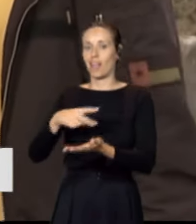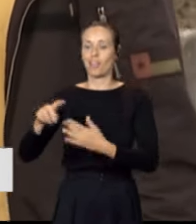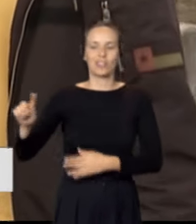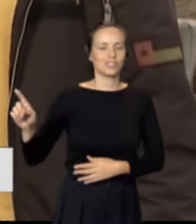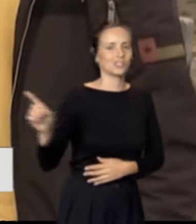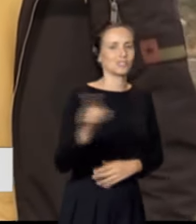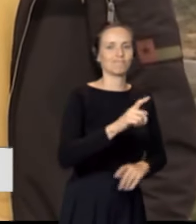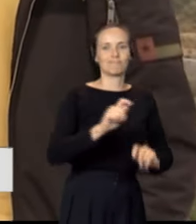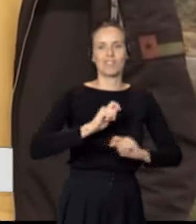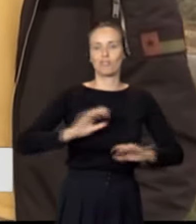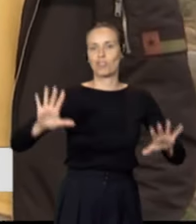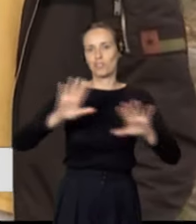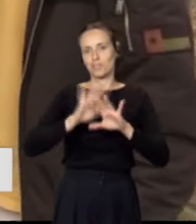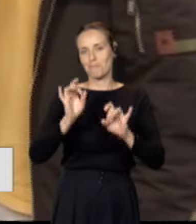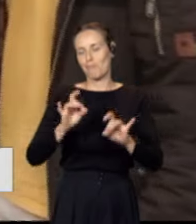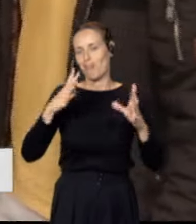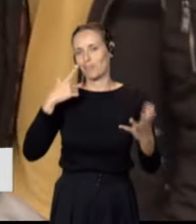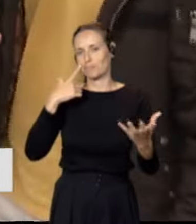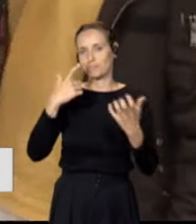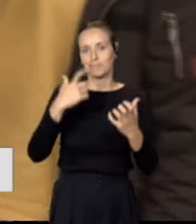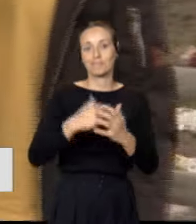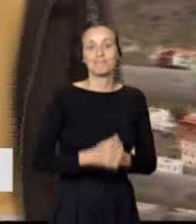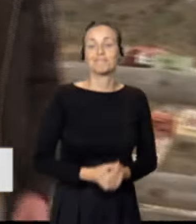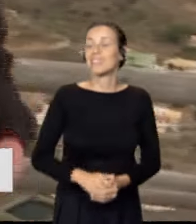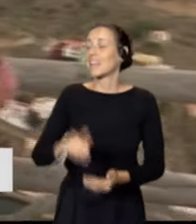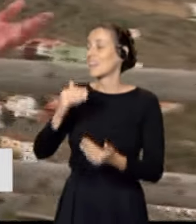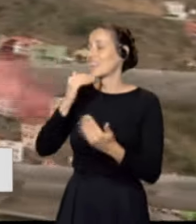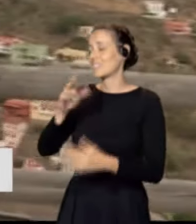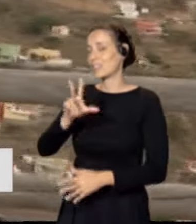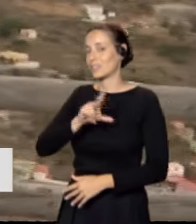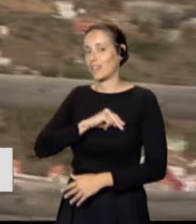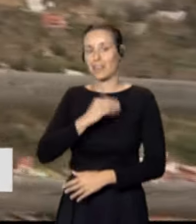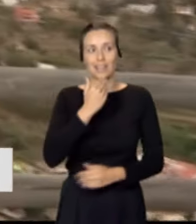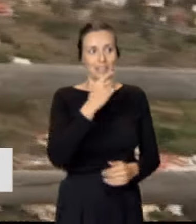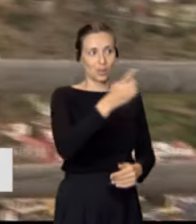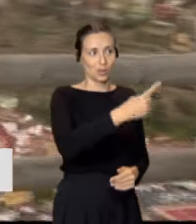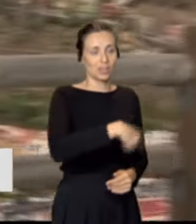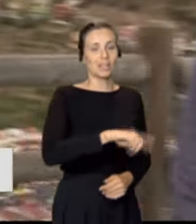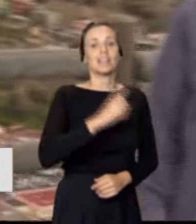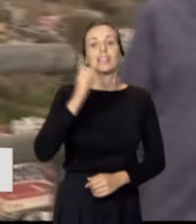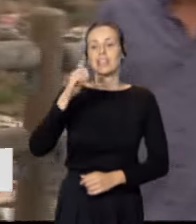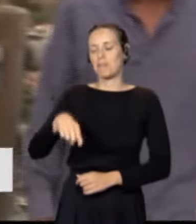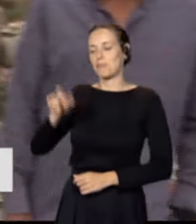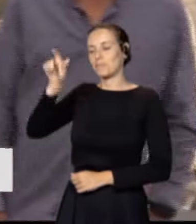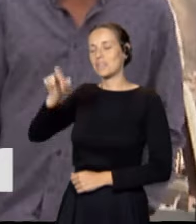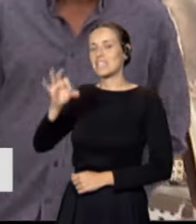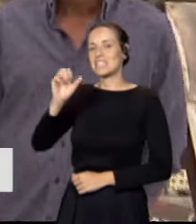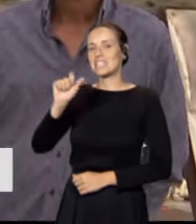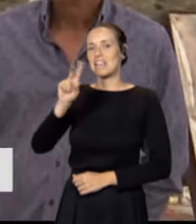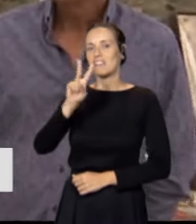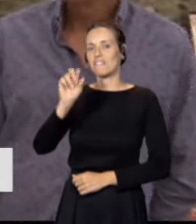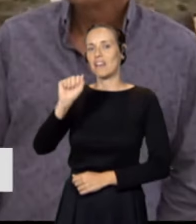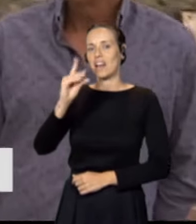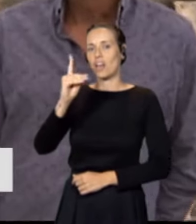la noche sea mágica y espectacular. Muchísimas gracias, concejala. Gracias a ustedes. Está con nosotros también Salvador, él es el